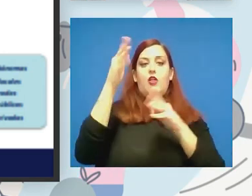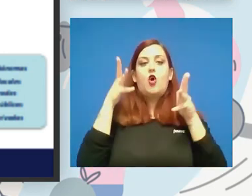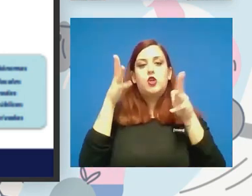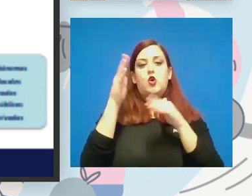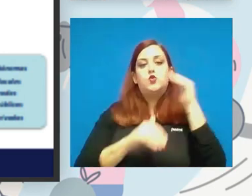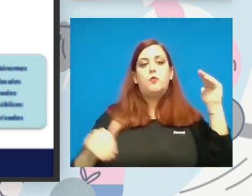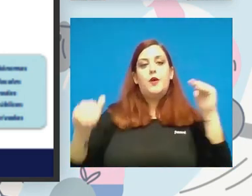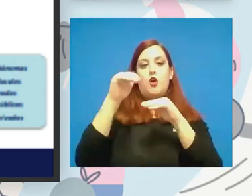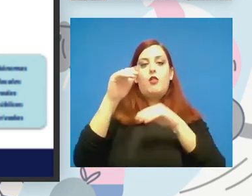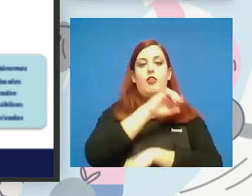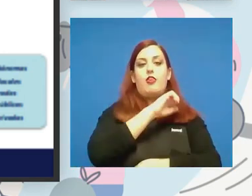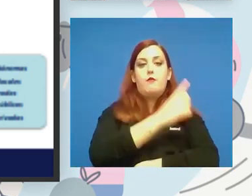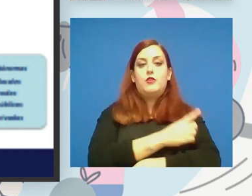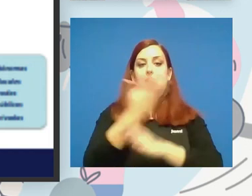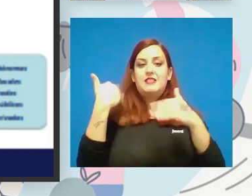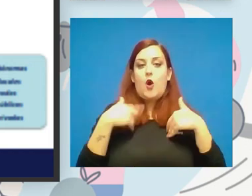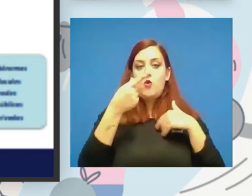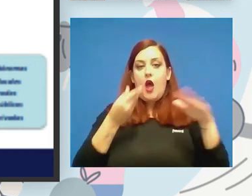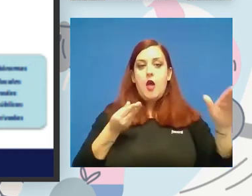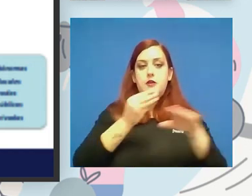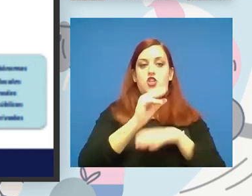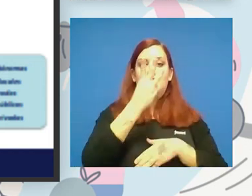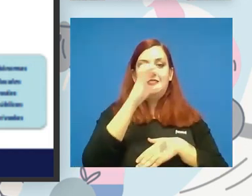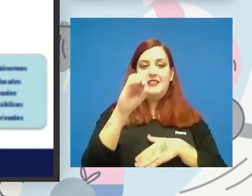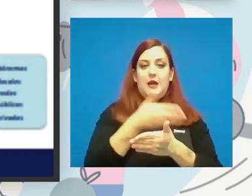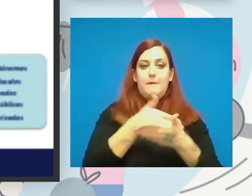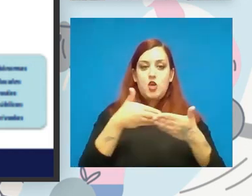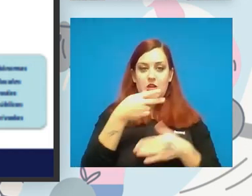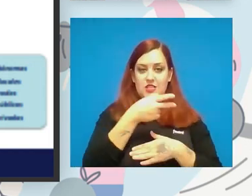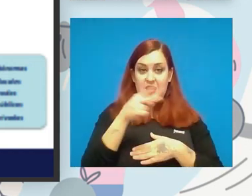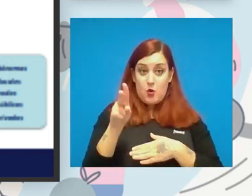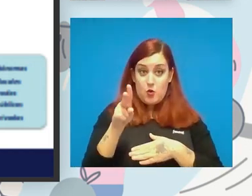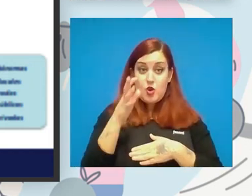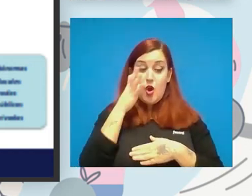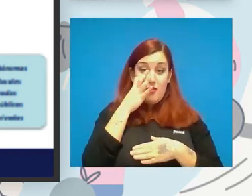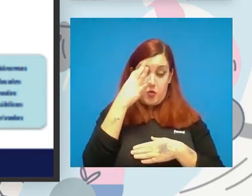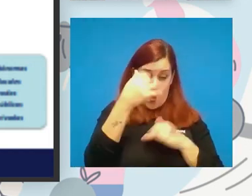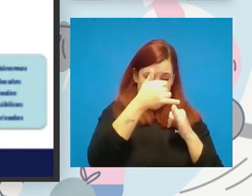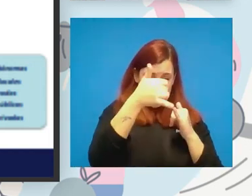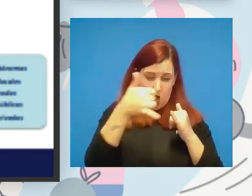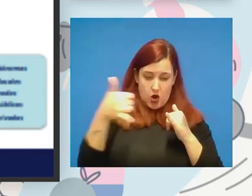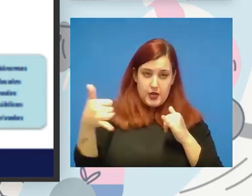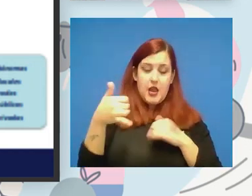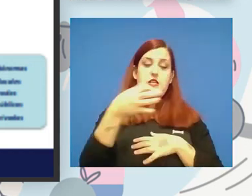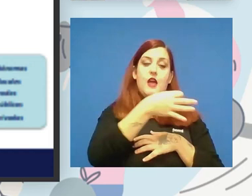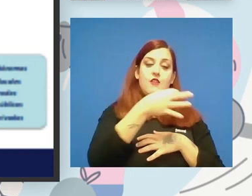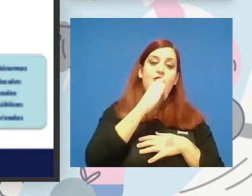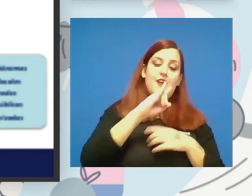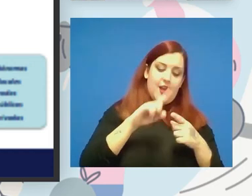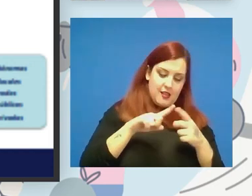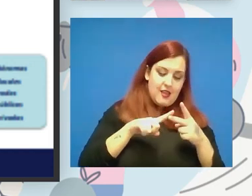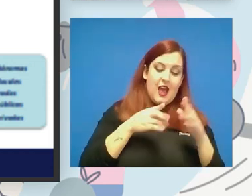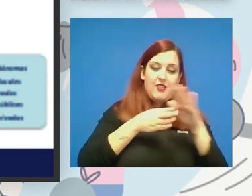tenemos más o menos una inversión de 30 millones de euros los cuales esas cuatro líneas de eficiencia energética accesibilidad